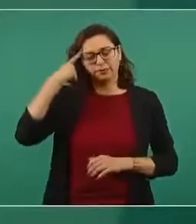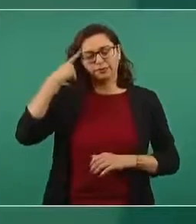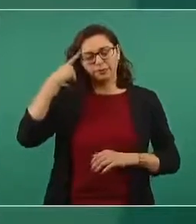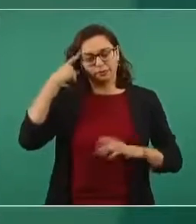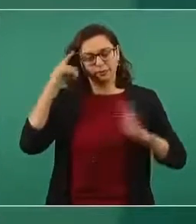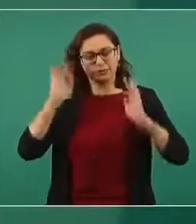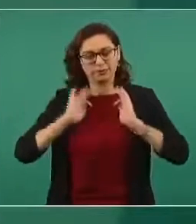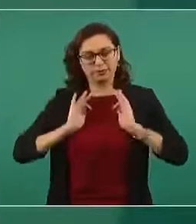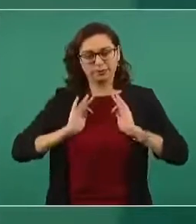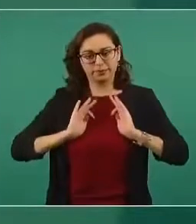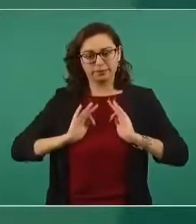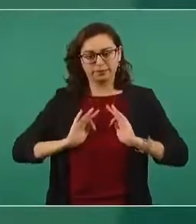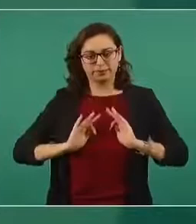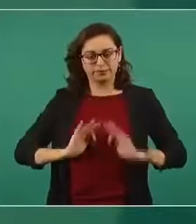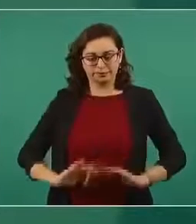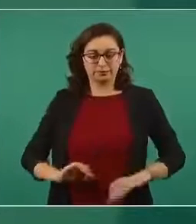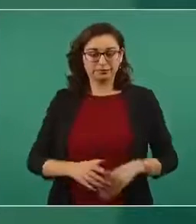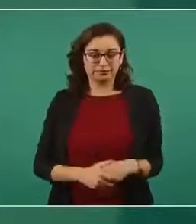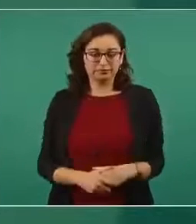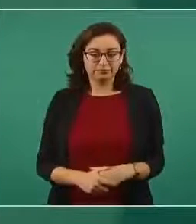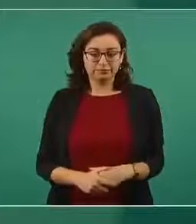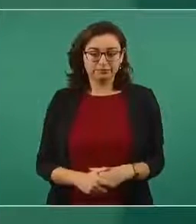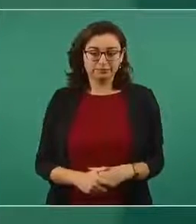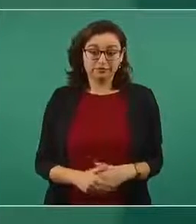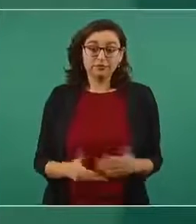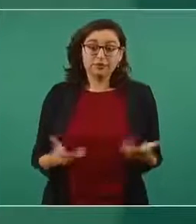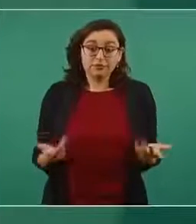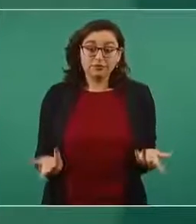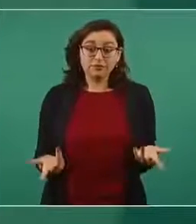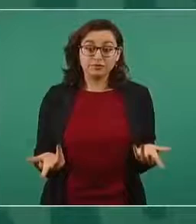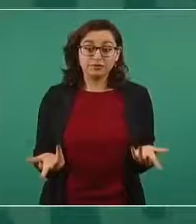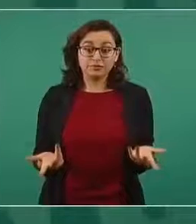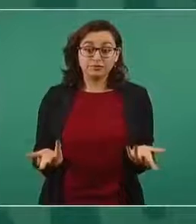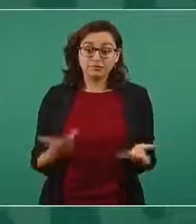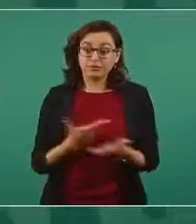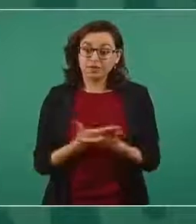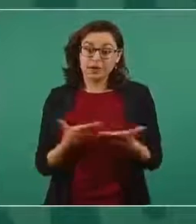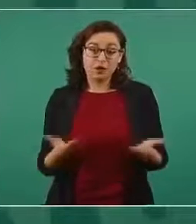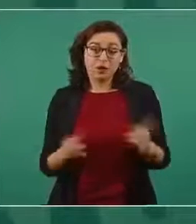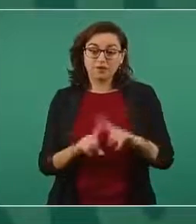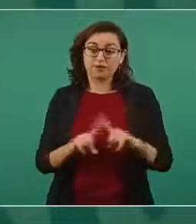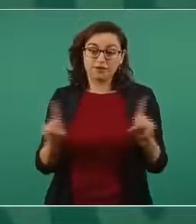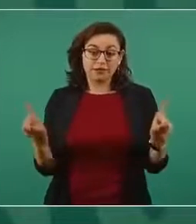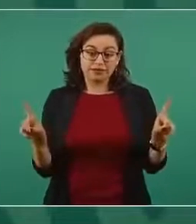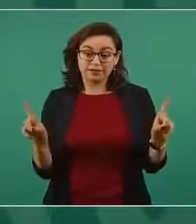con mi conciencia entonces esto es otra cosa